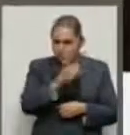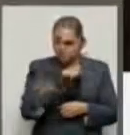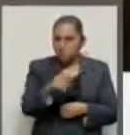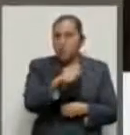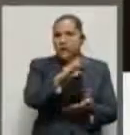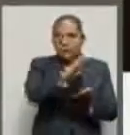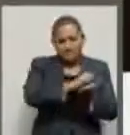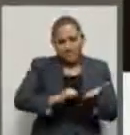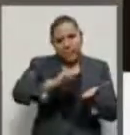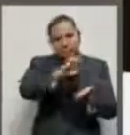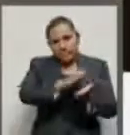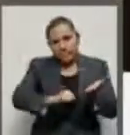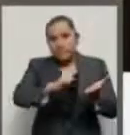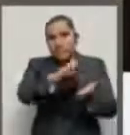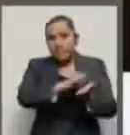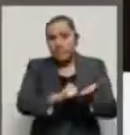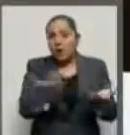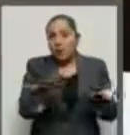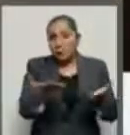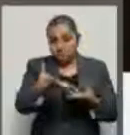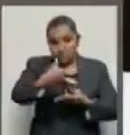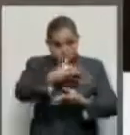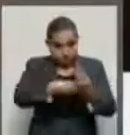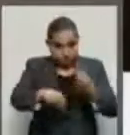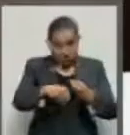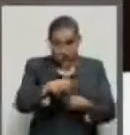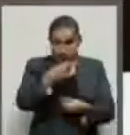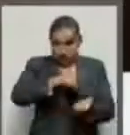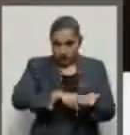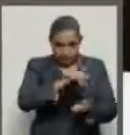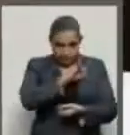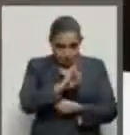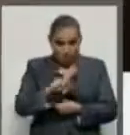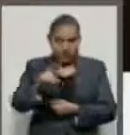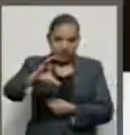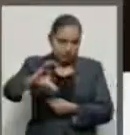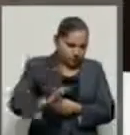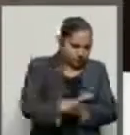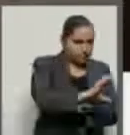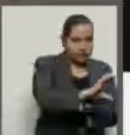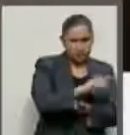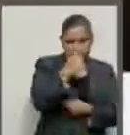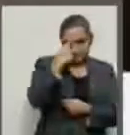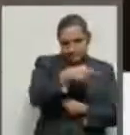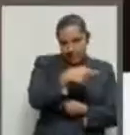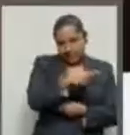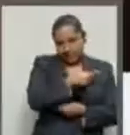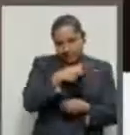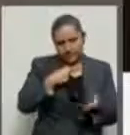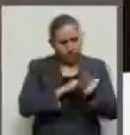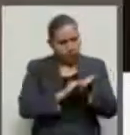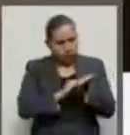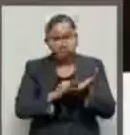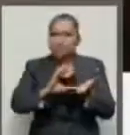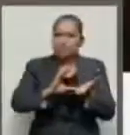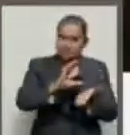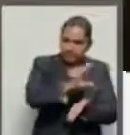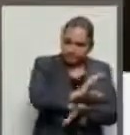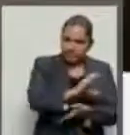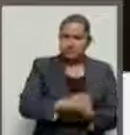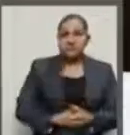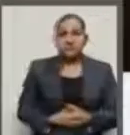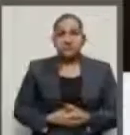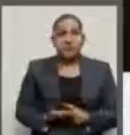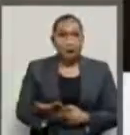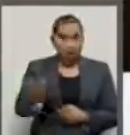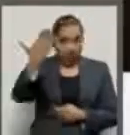o solicitar su devolución sobre el total del saldo a favor. Ya que anteriormente, la